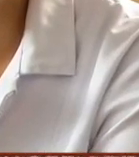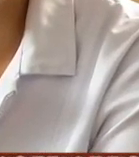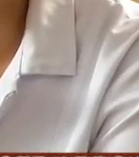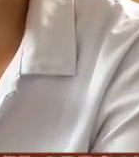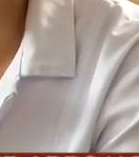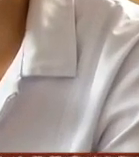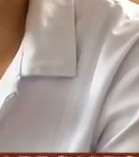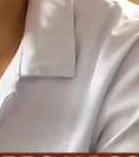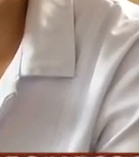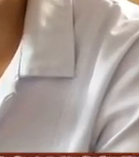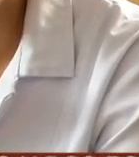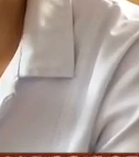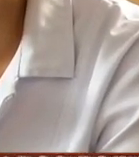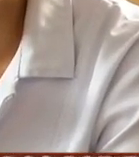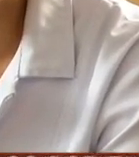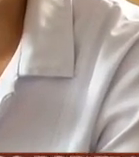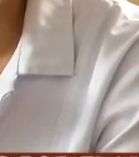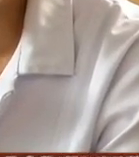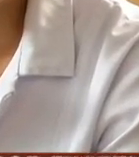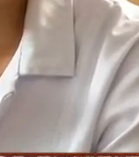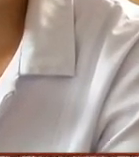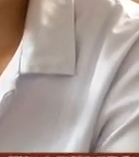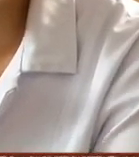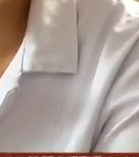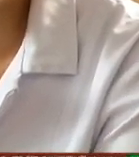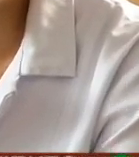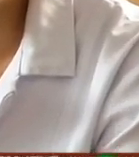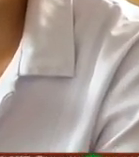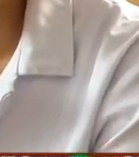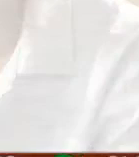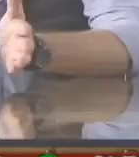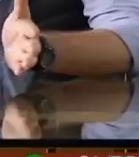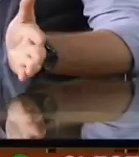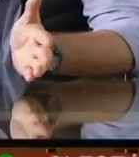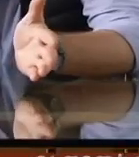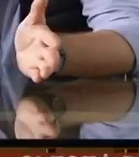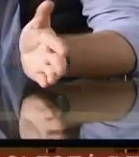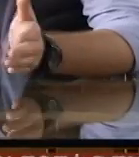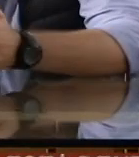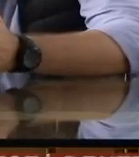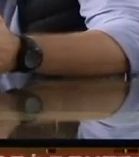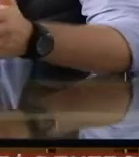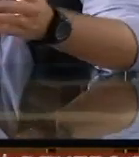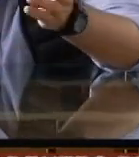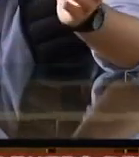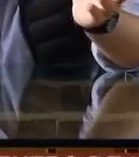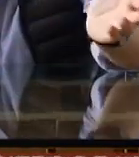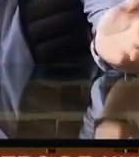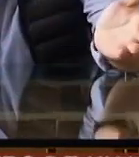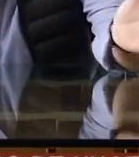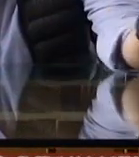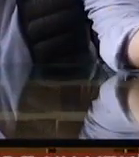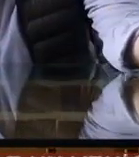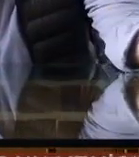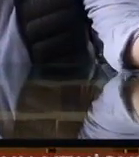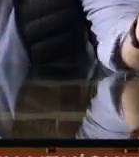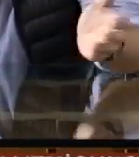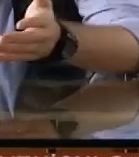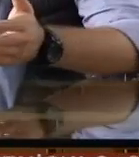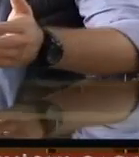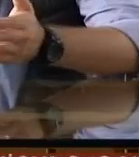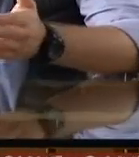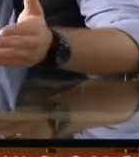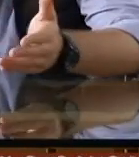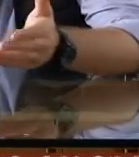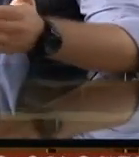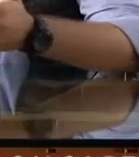al soporte como empleado en cuanto al manejo emocional Es algo que tanto al país como a ellas es incluir una